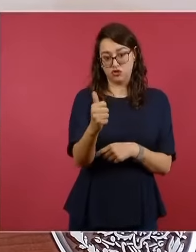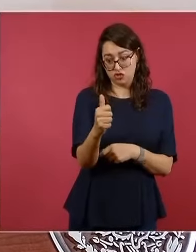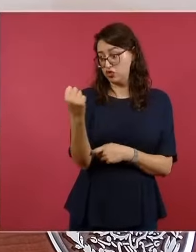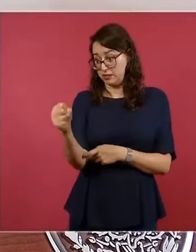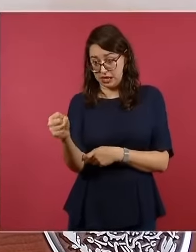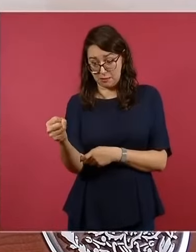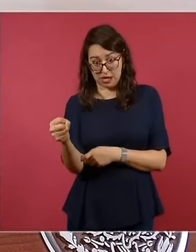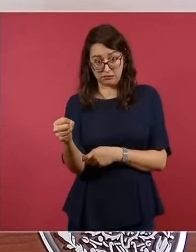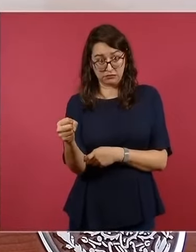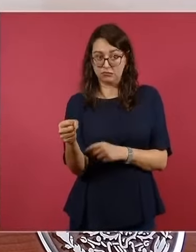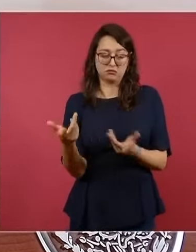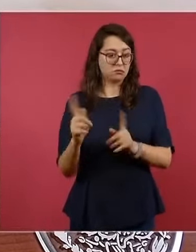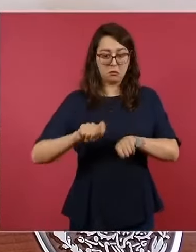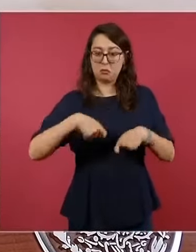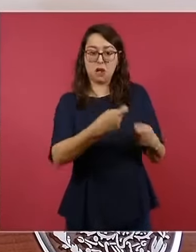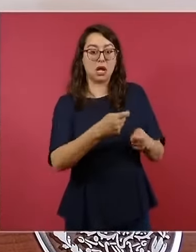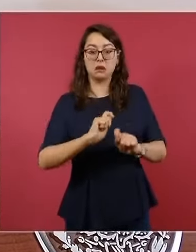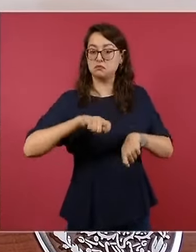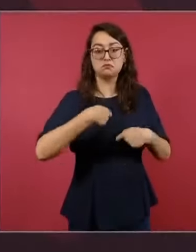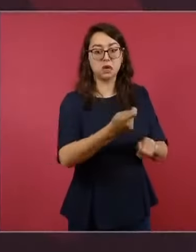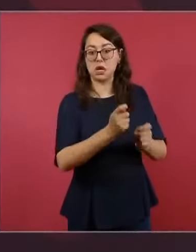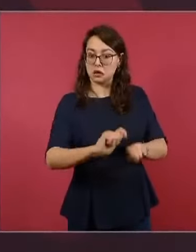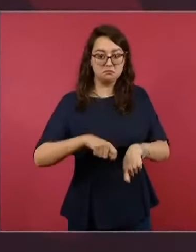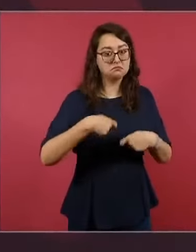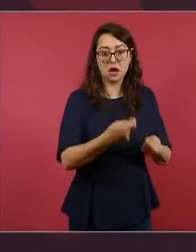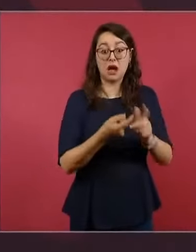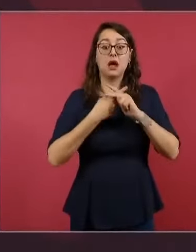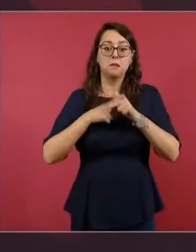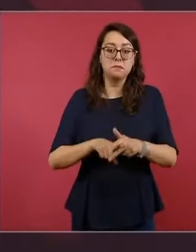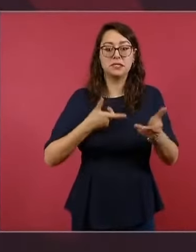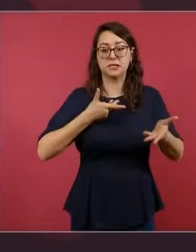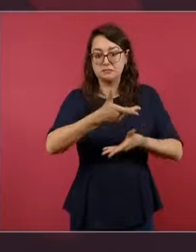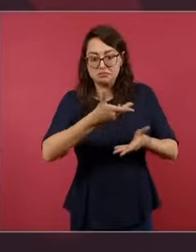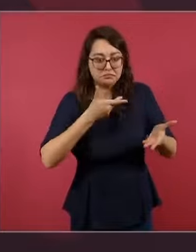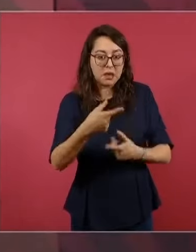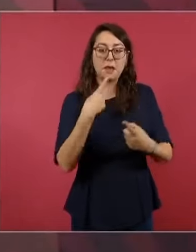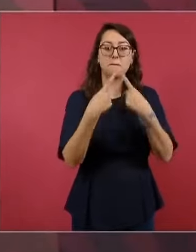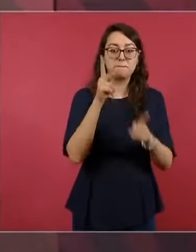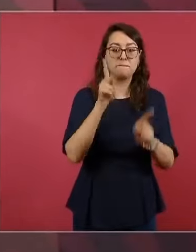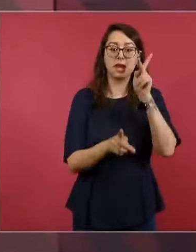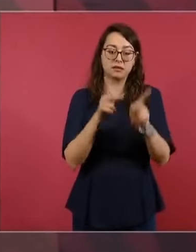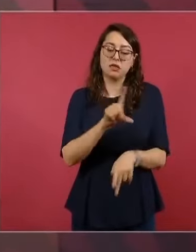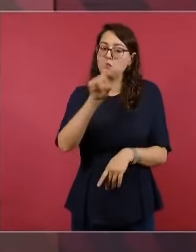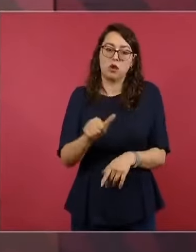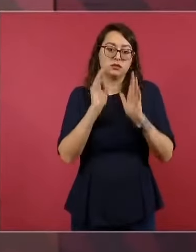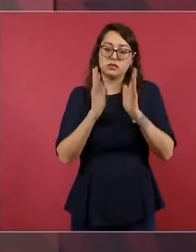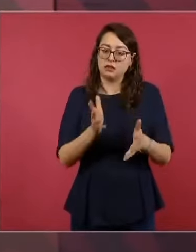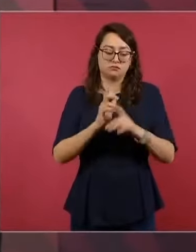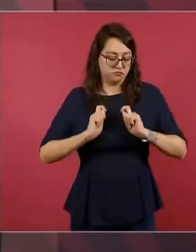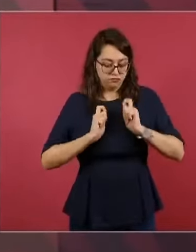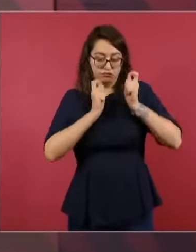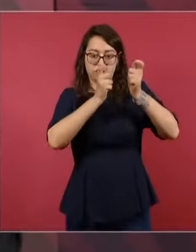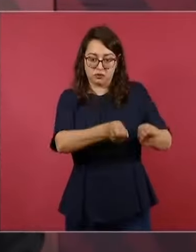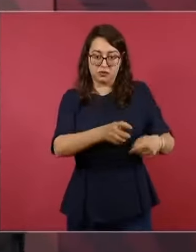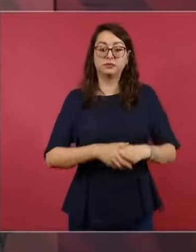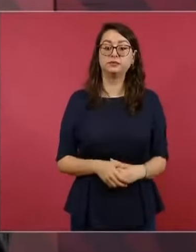Entonces, ya muchas cosas se van a resolver posteriormente, pero todo lo que